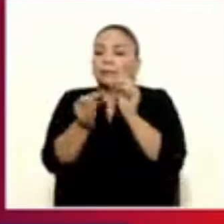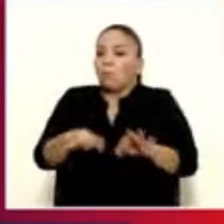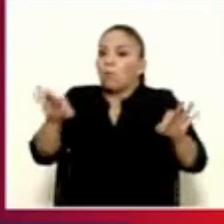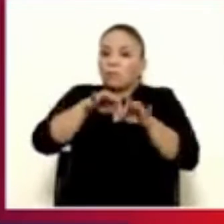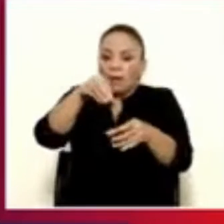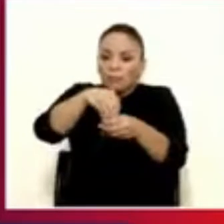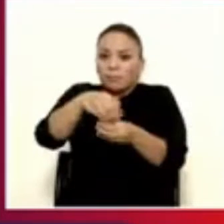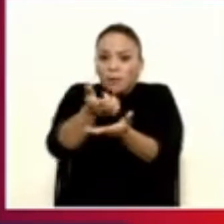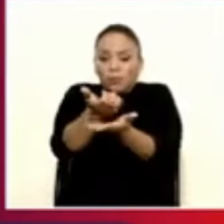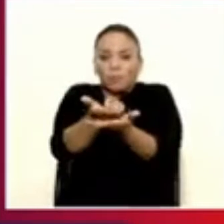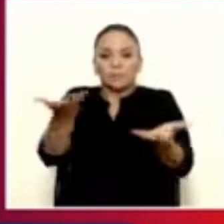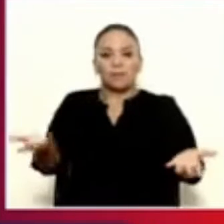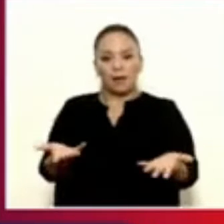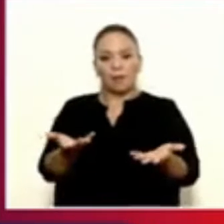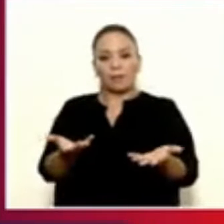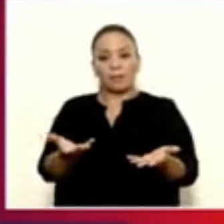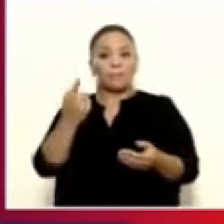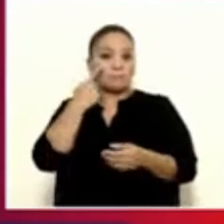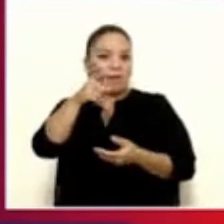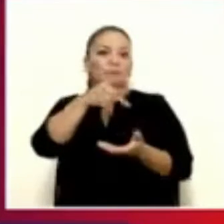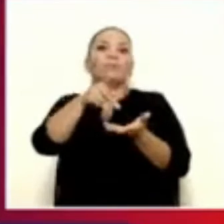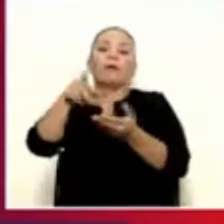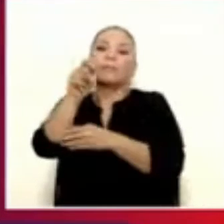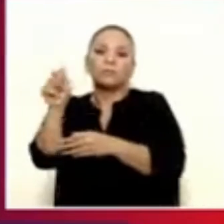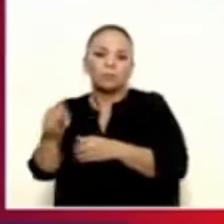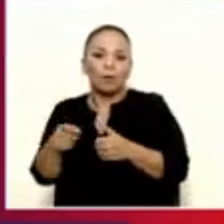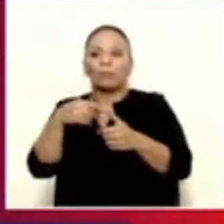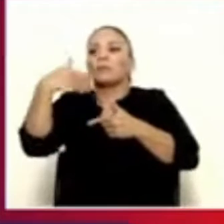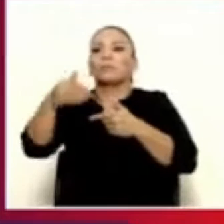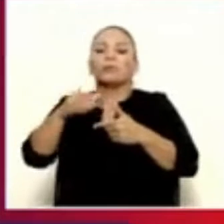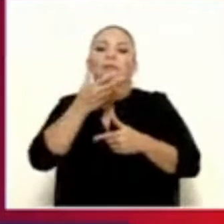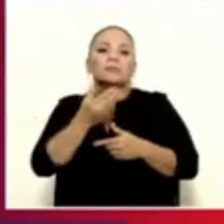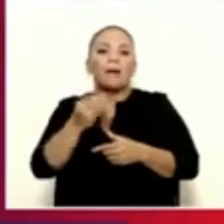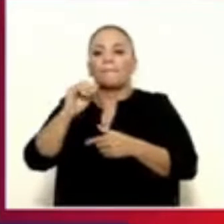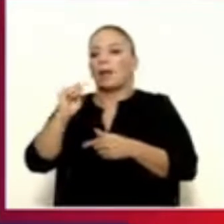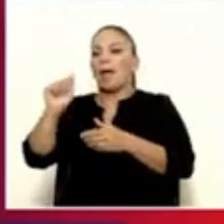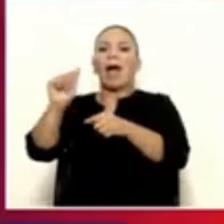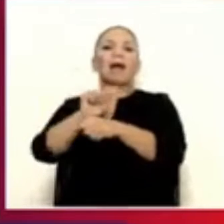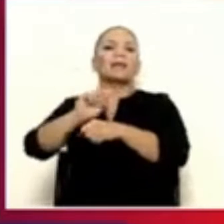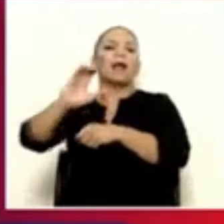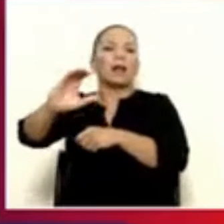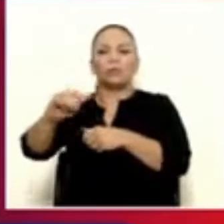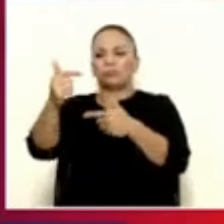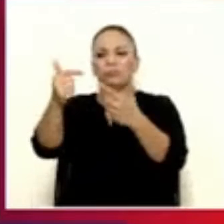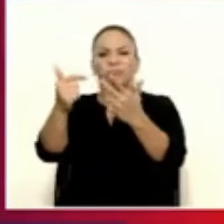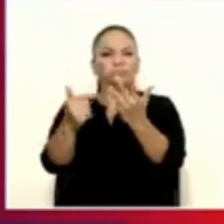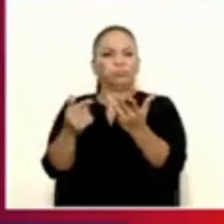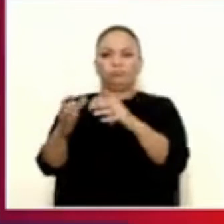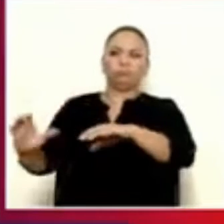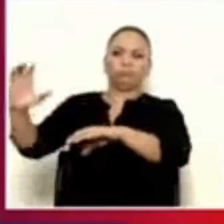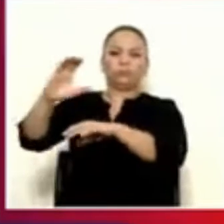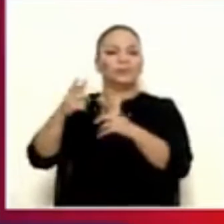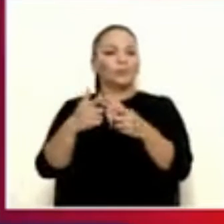solo es el pago mensual, ¿verdad? También vienen los, el aguinaldo y algunos otros conceptos que hay, entonces realmente el